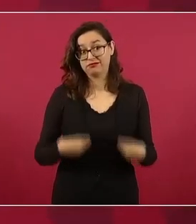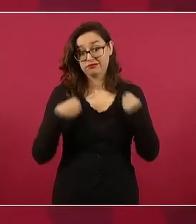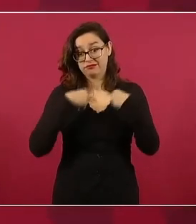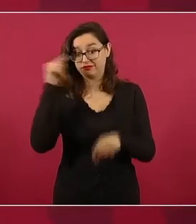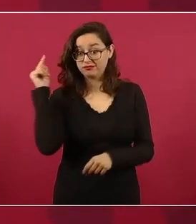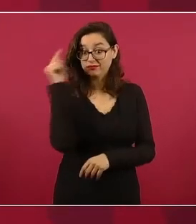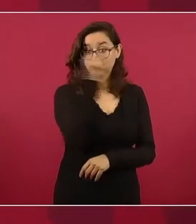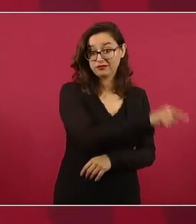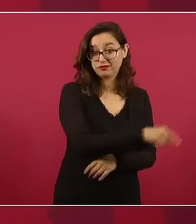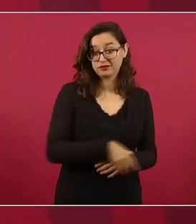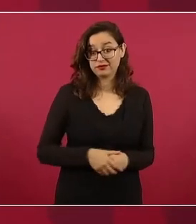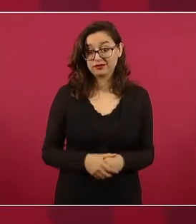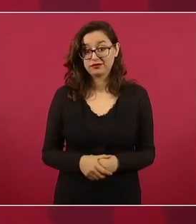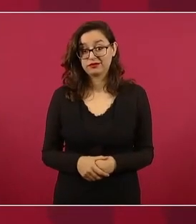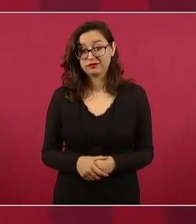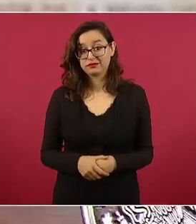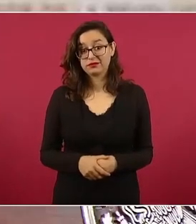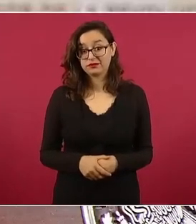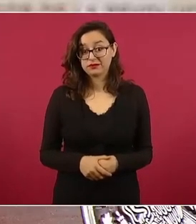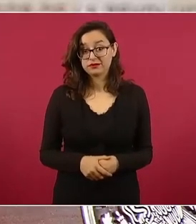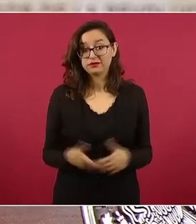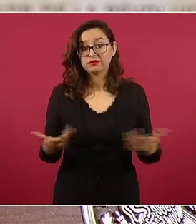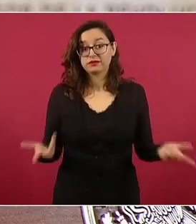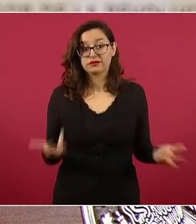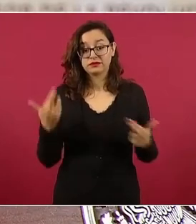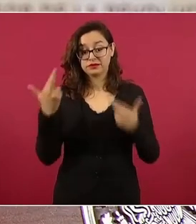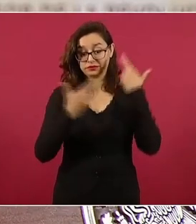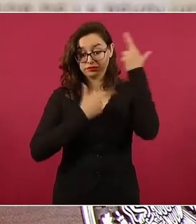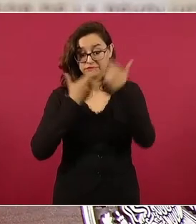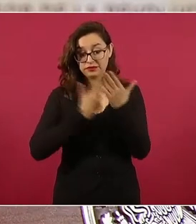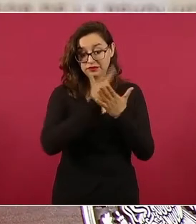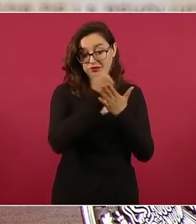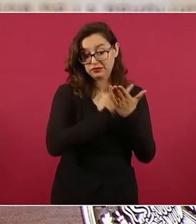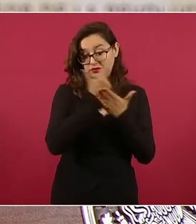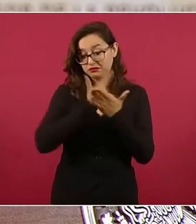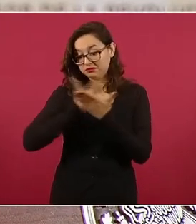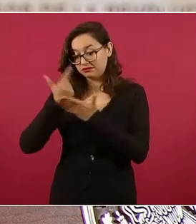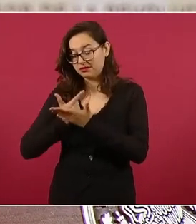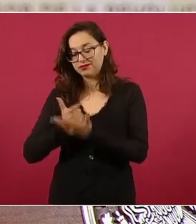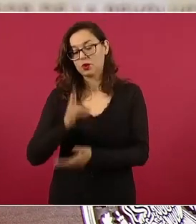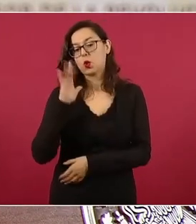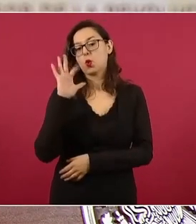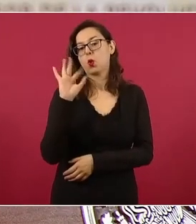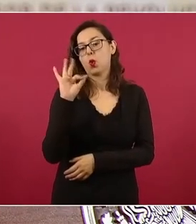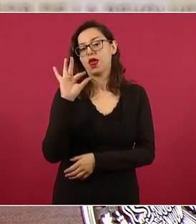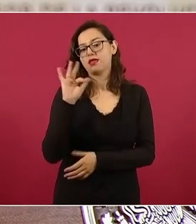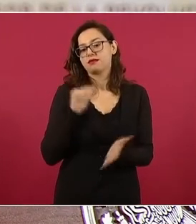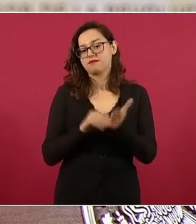Incluso con una revisión que hicieron al censo ya se habla de más de 40 millones.